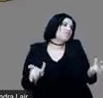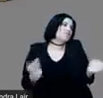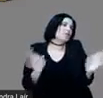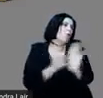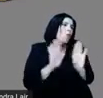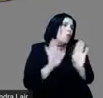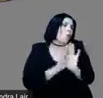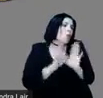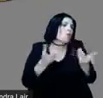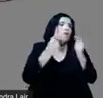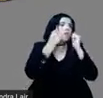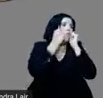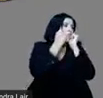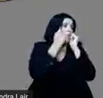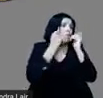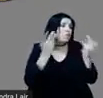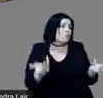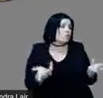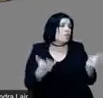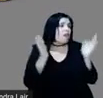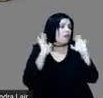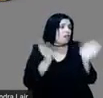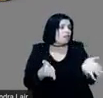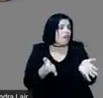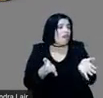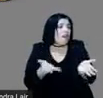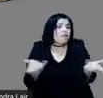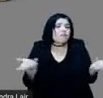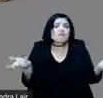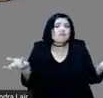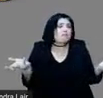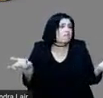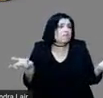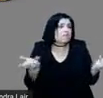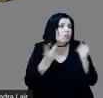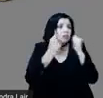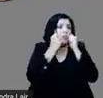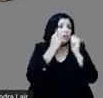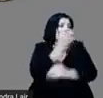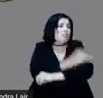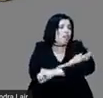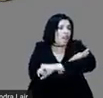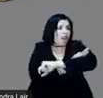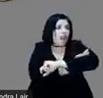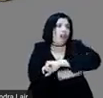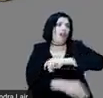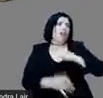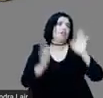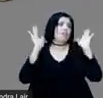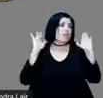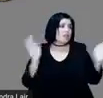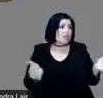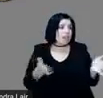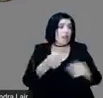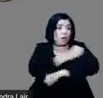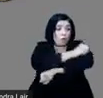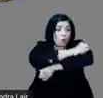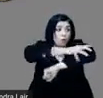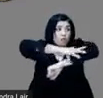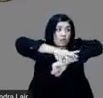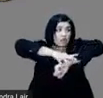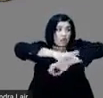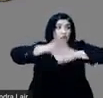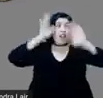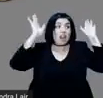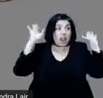que ya han alzado a otro señor. Es decir, Cuitláhuac está comandando ya con el cargo